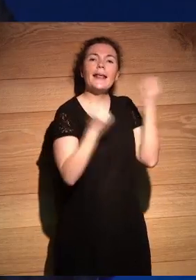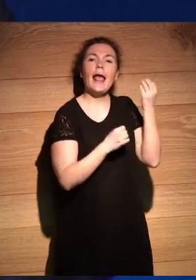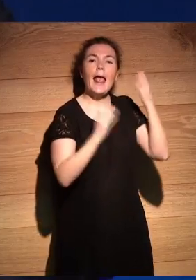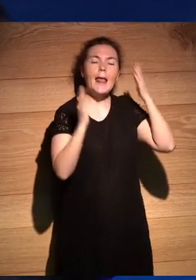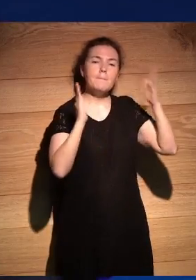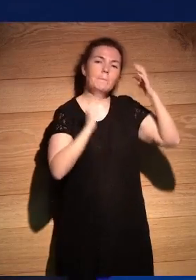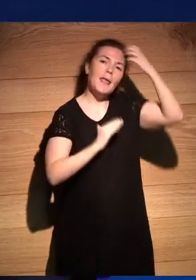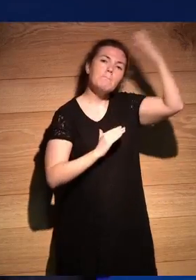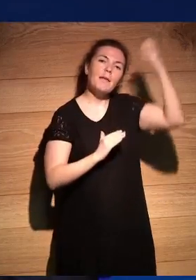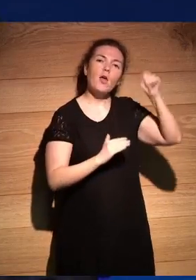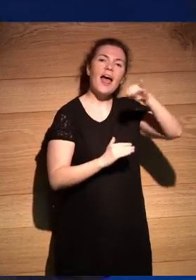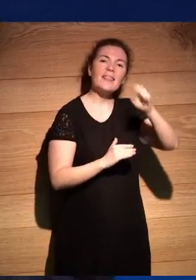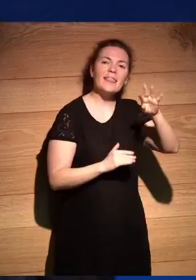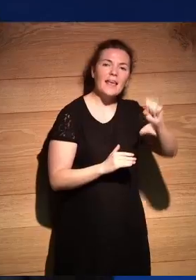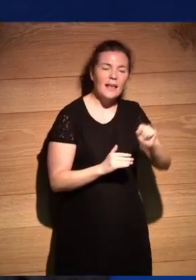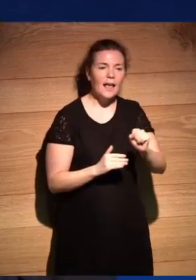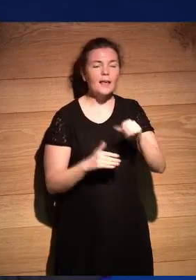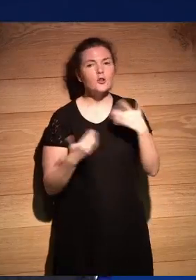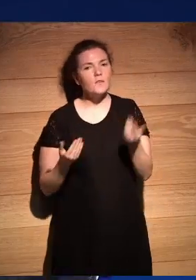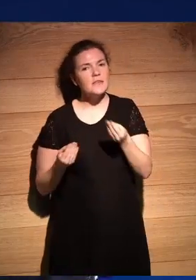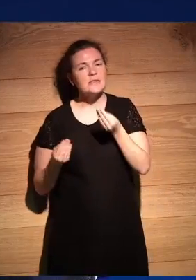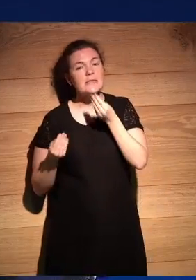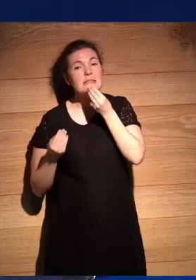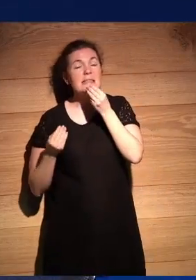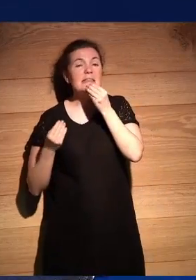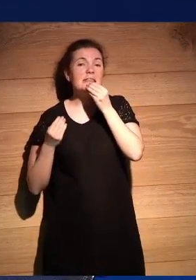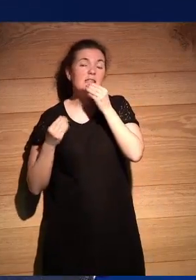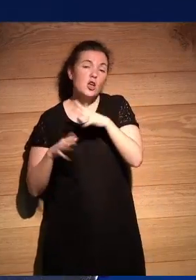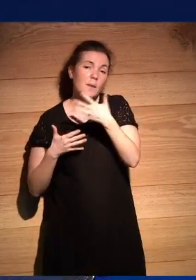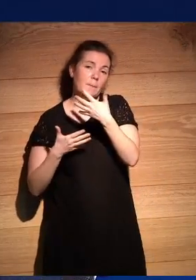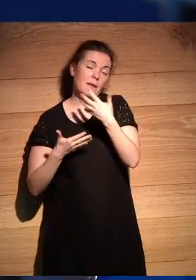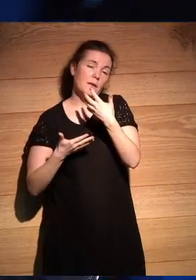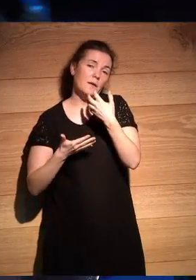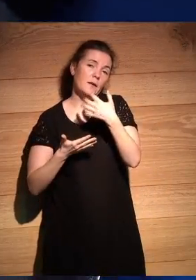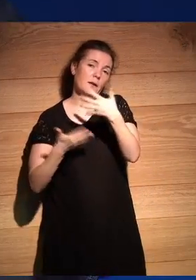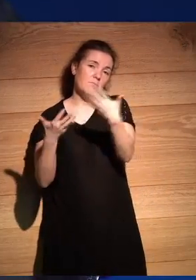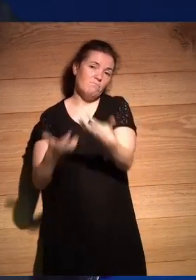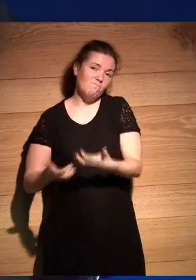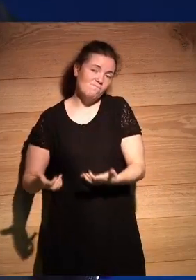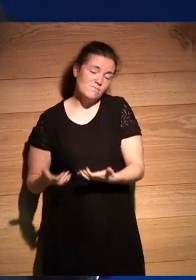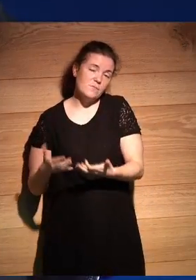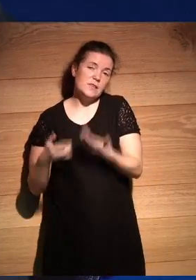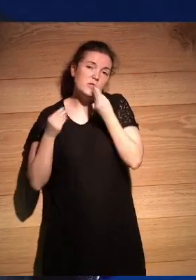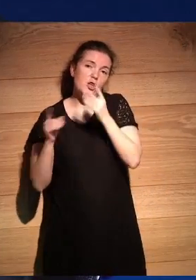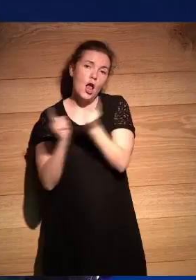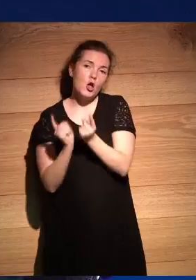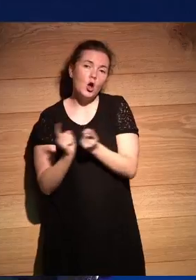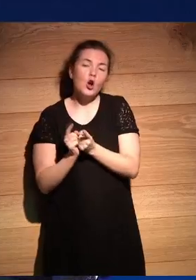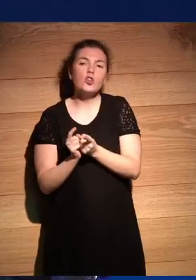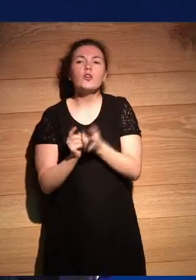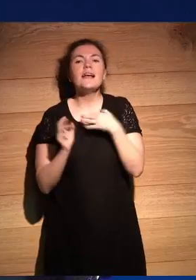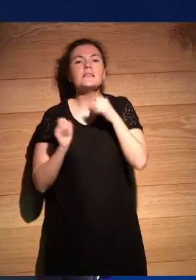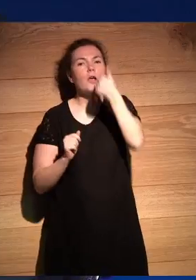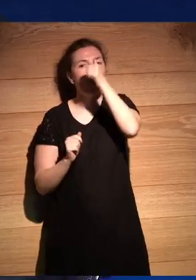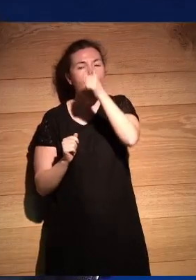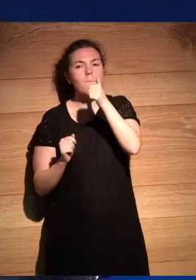relato era ¿sí? ¿ya está? no y entonces el relato micro relato era un hombre que construyó una especie